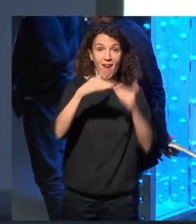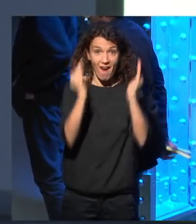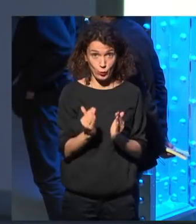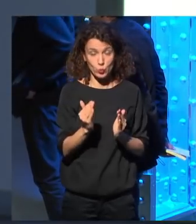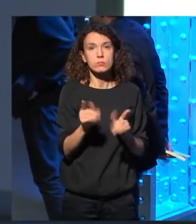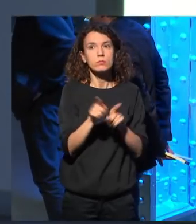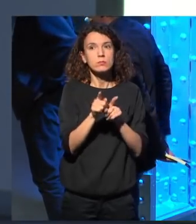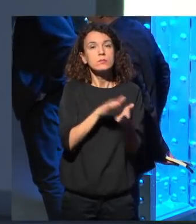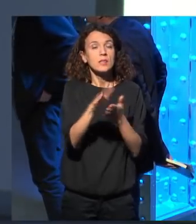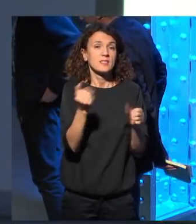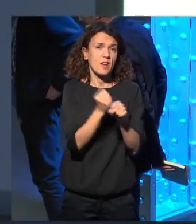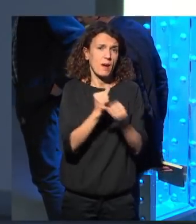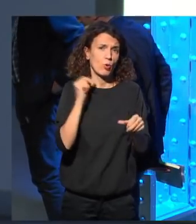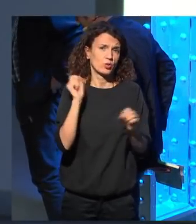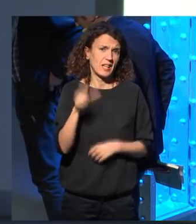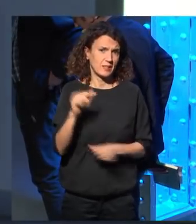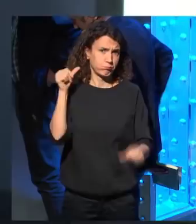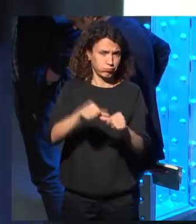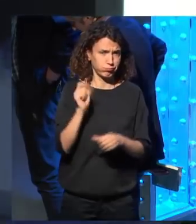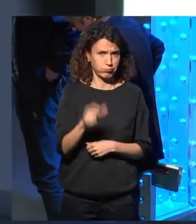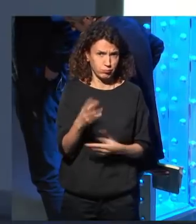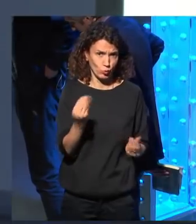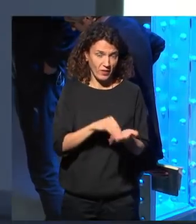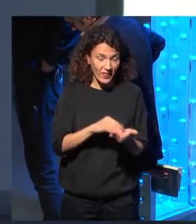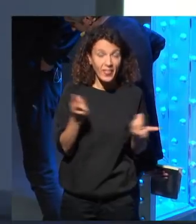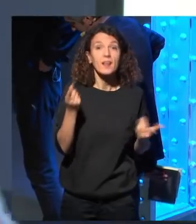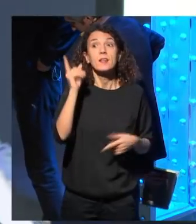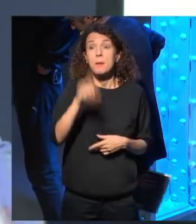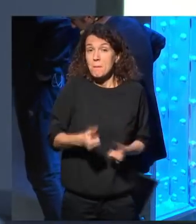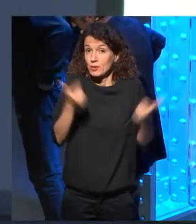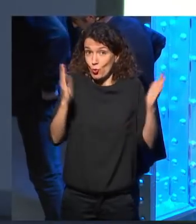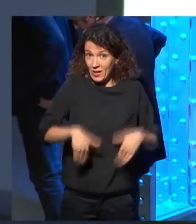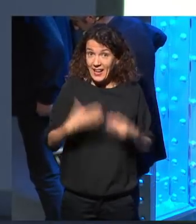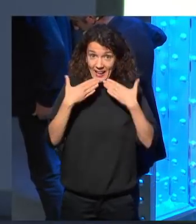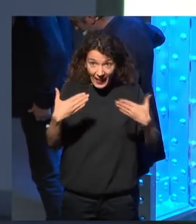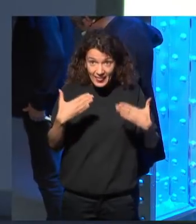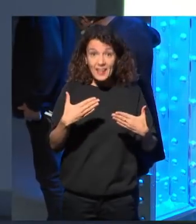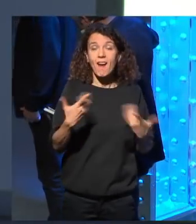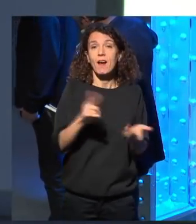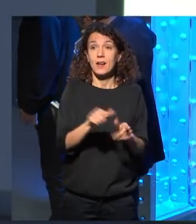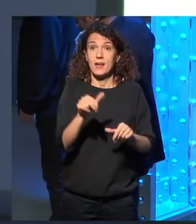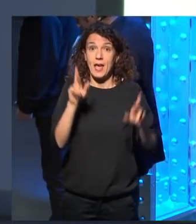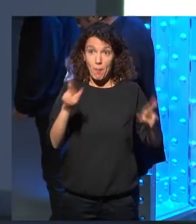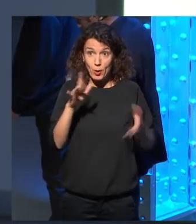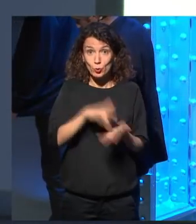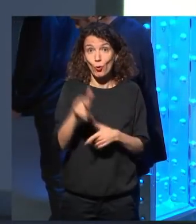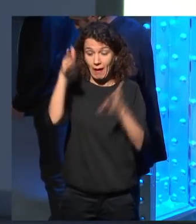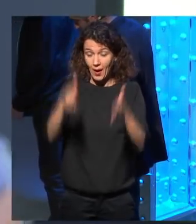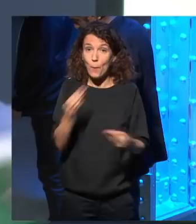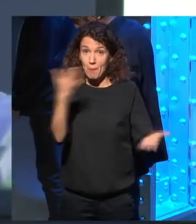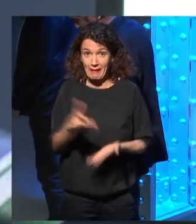trabajamos habitualmente también. Y nada más. Gracias, Claudio, espero no haberte decepcionado con esta